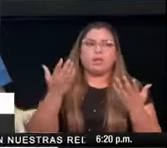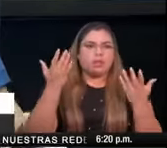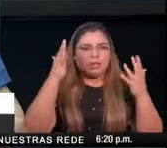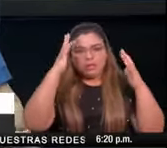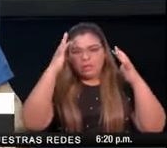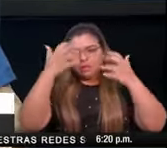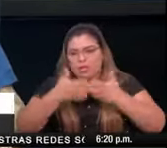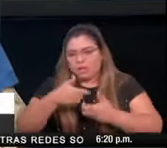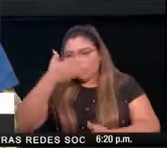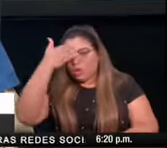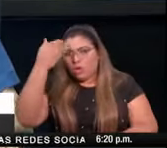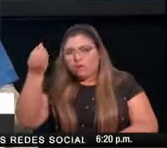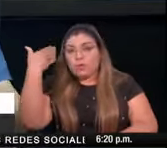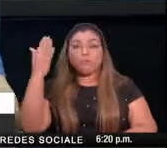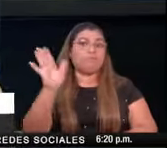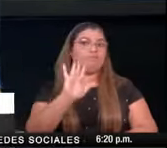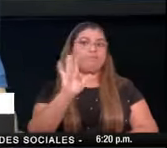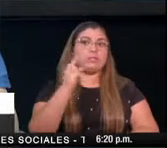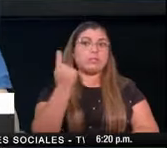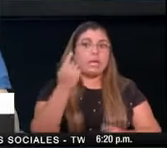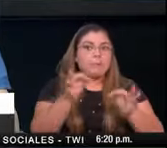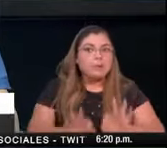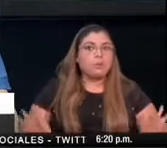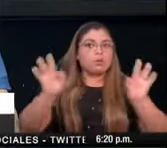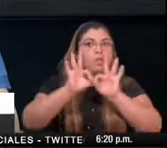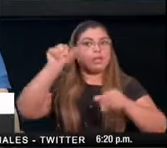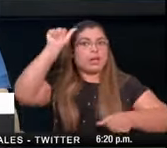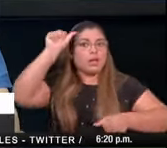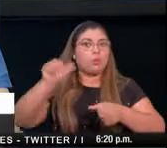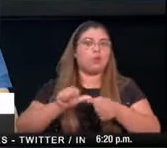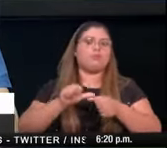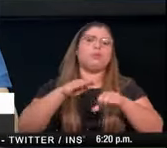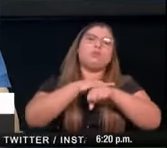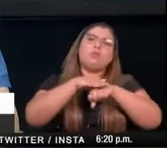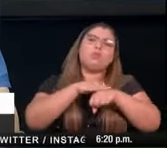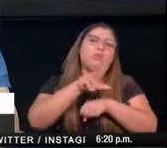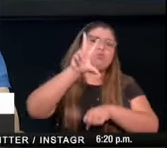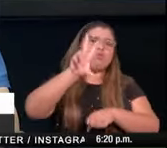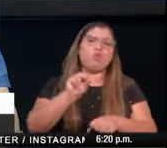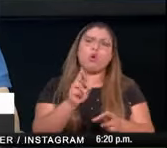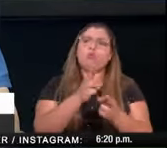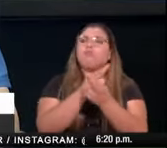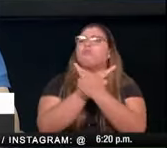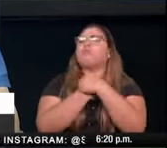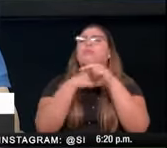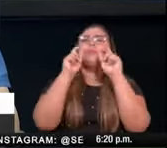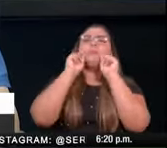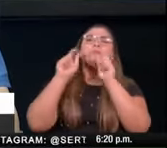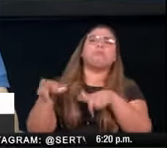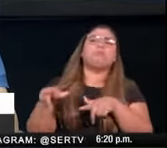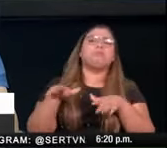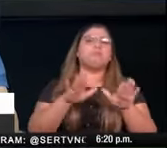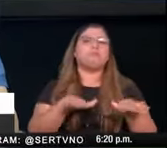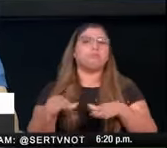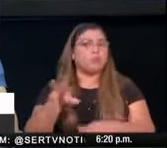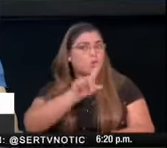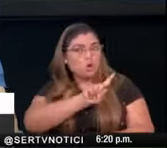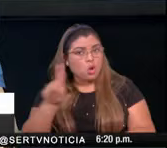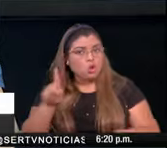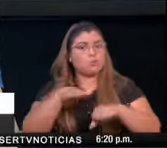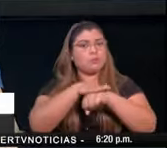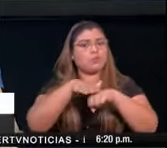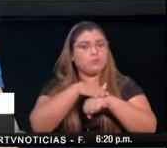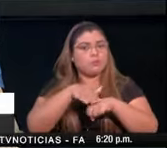de esta manera los invitamos a no bajar la guardia y como hemos dicho al inicio el